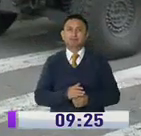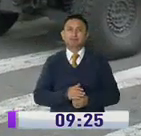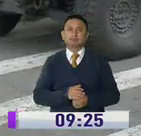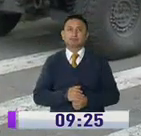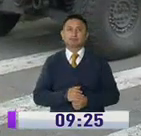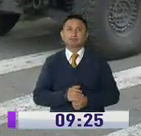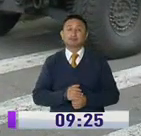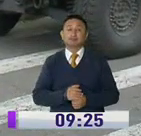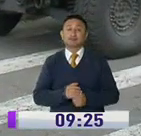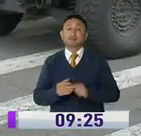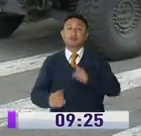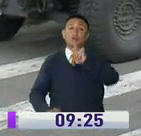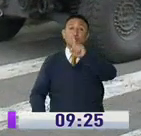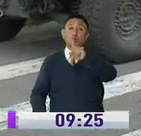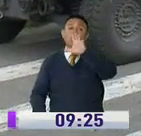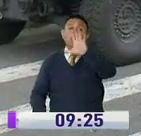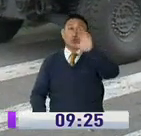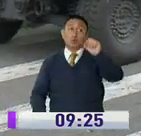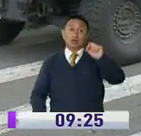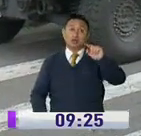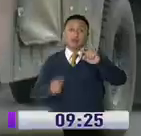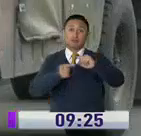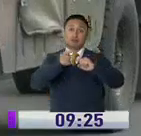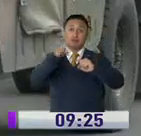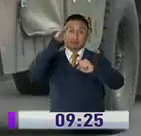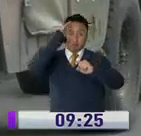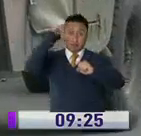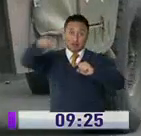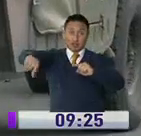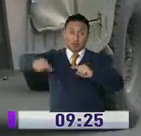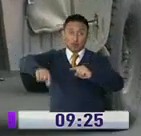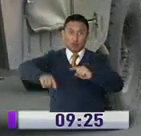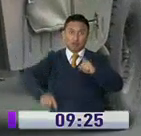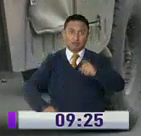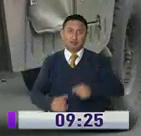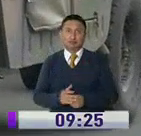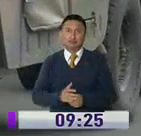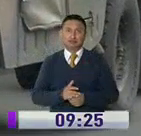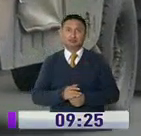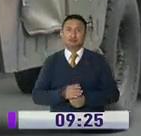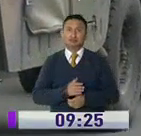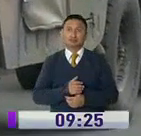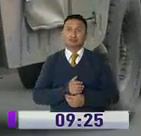10 para las 2 de la tarde frente al cuartel de policía de Quitumbe, este era el panorama.